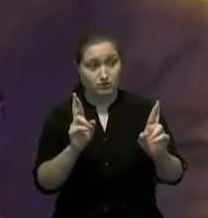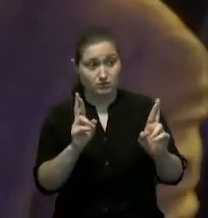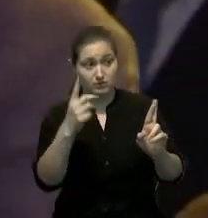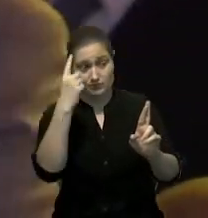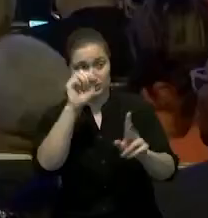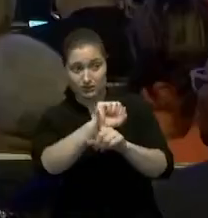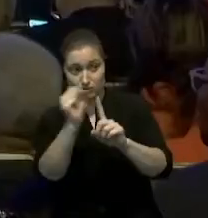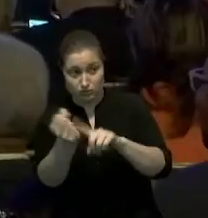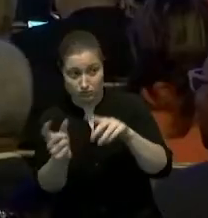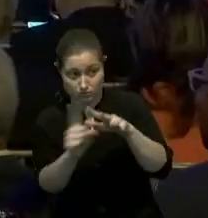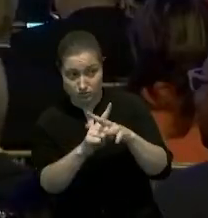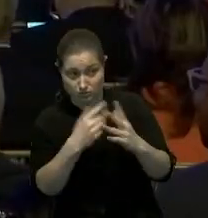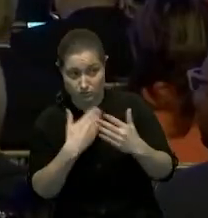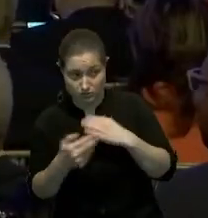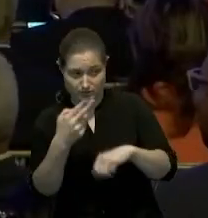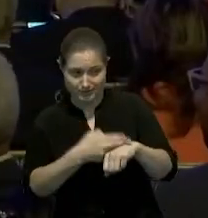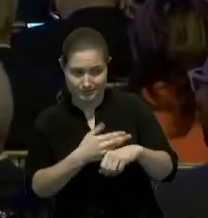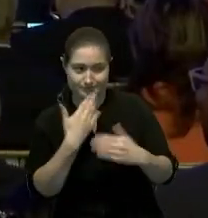presidente buena tarde